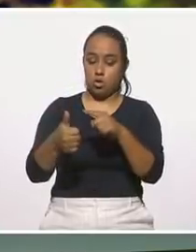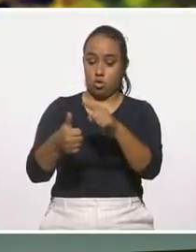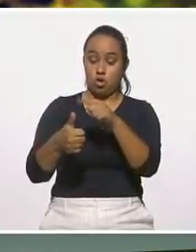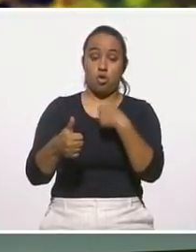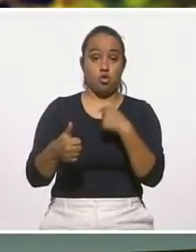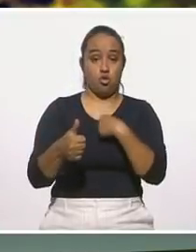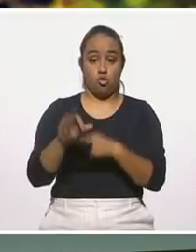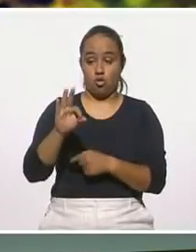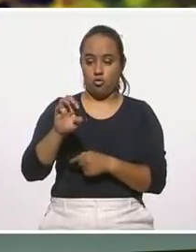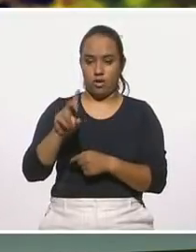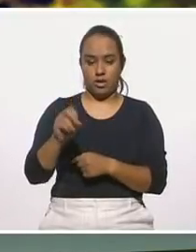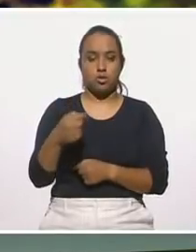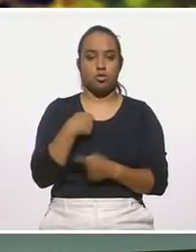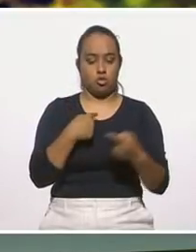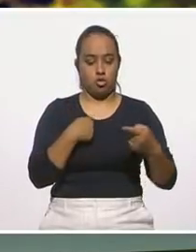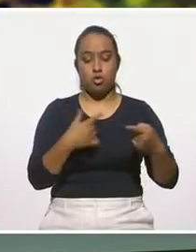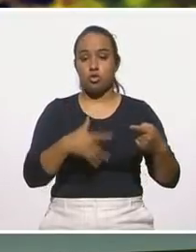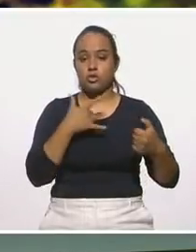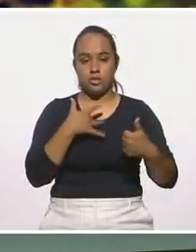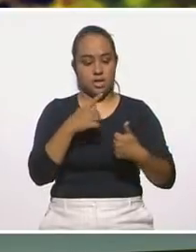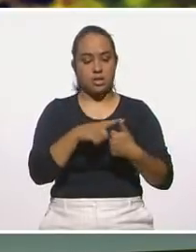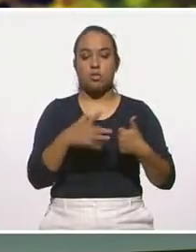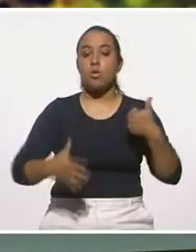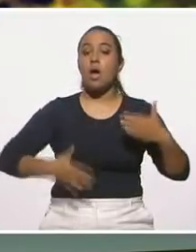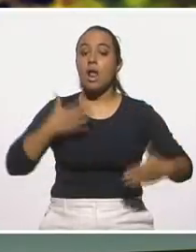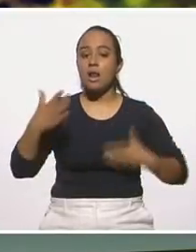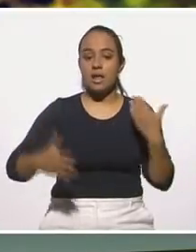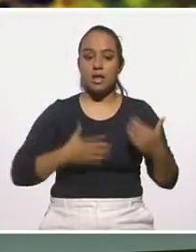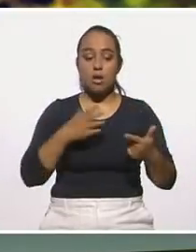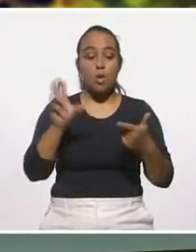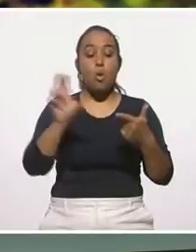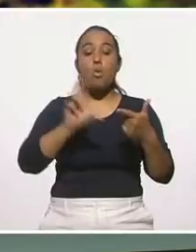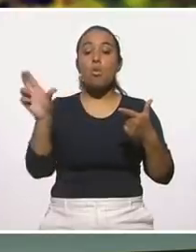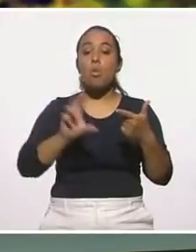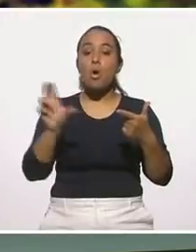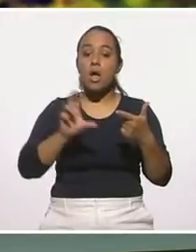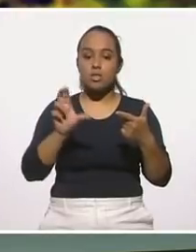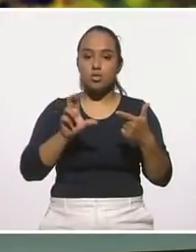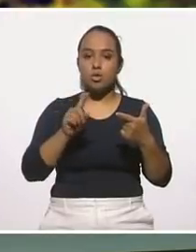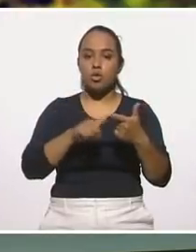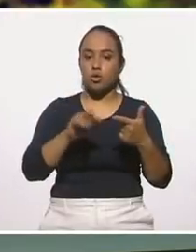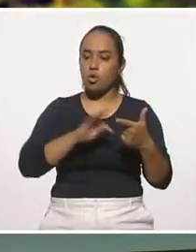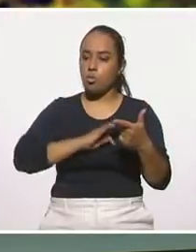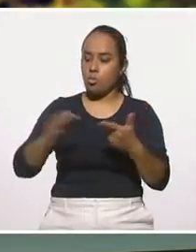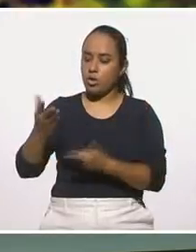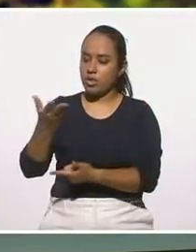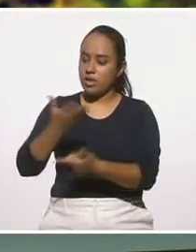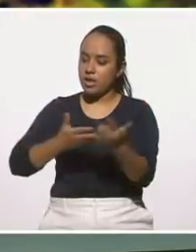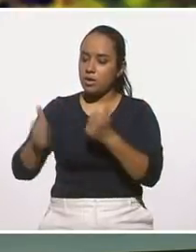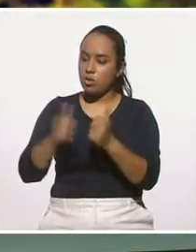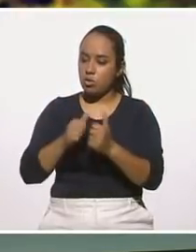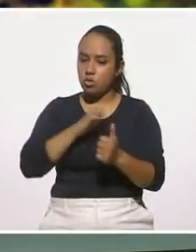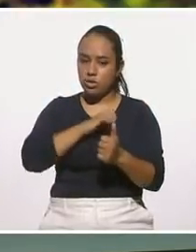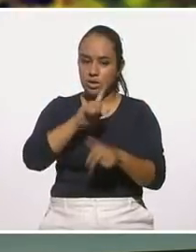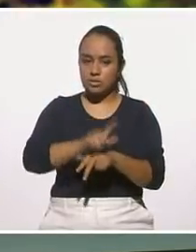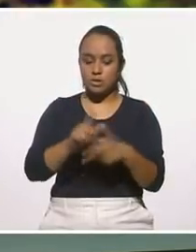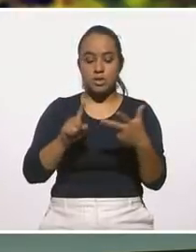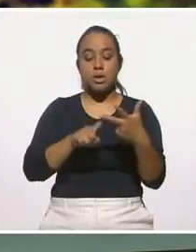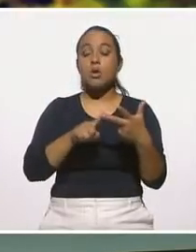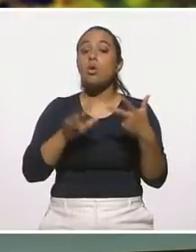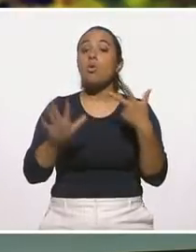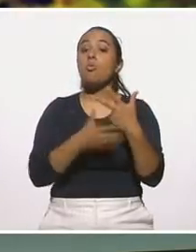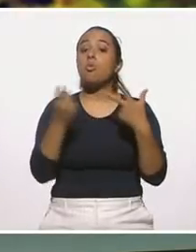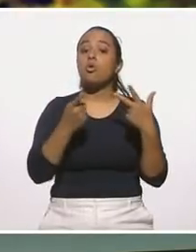siento, que será el primer dedo, mucha alegría, cuando, el segundo dedo, tengo la oportunidad de compartir con especialistas, porque siento